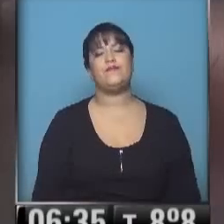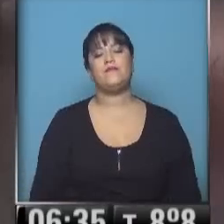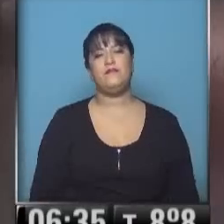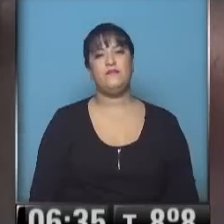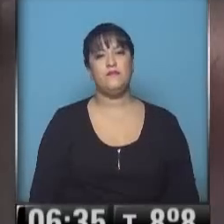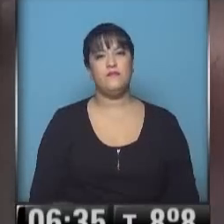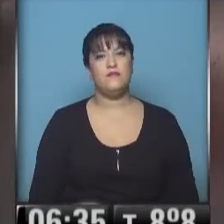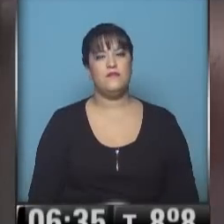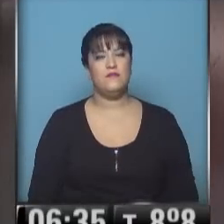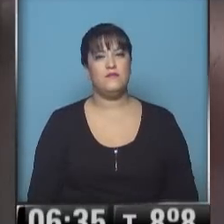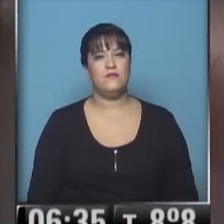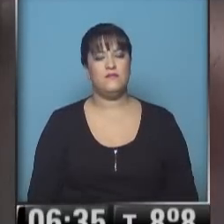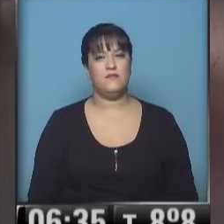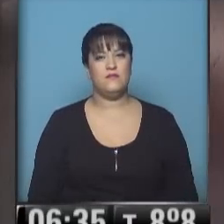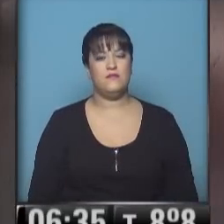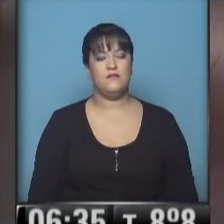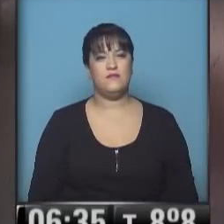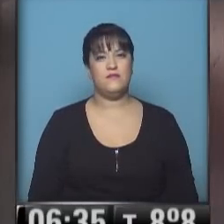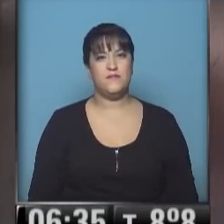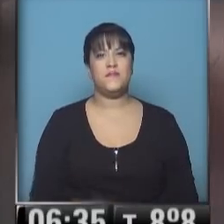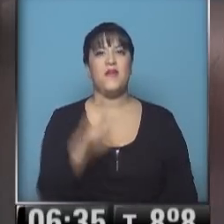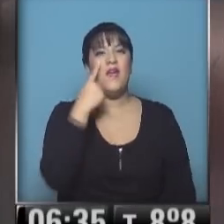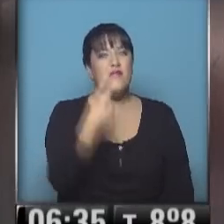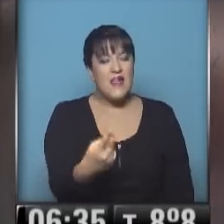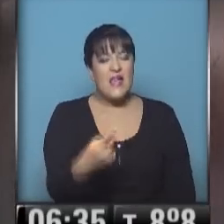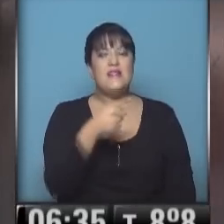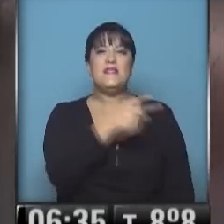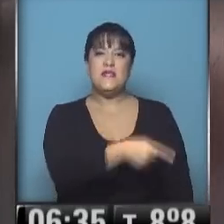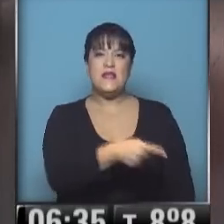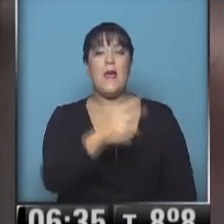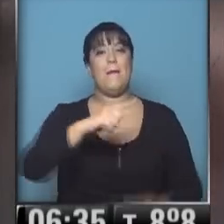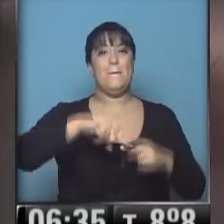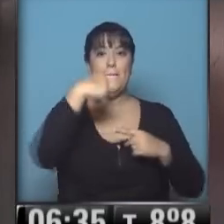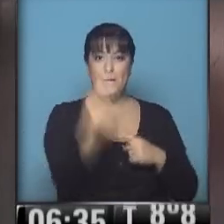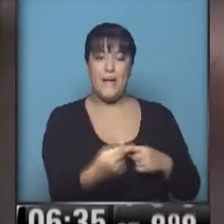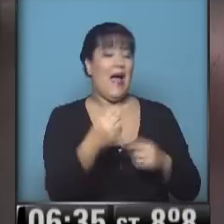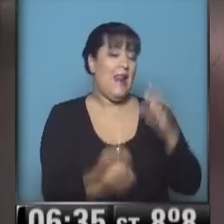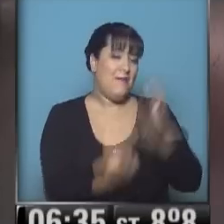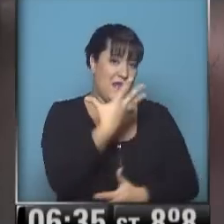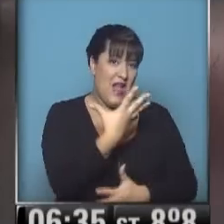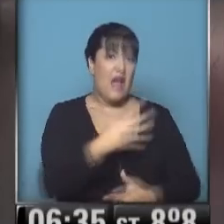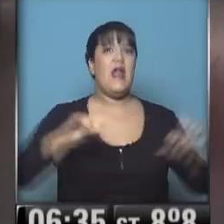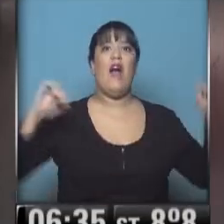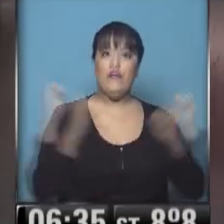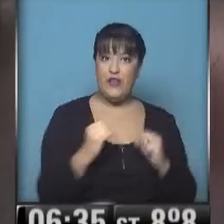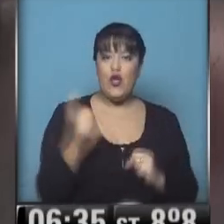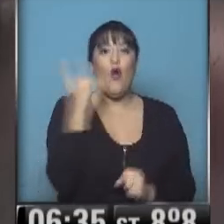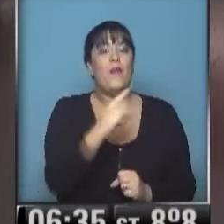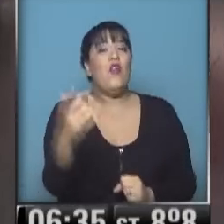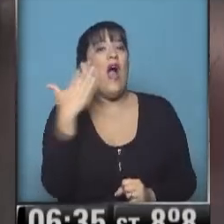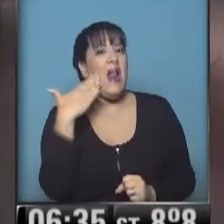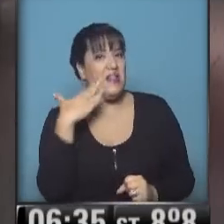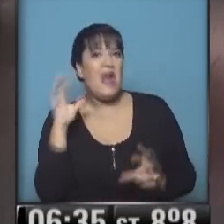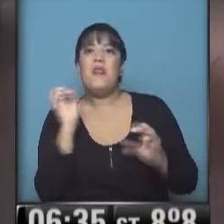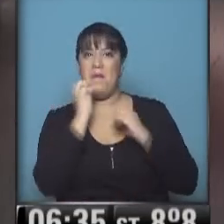para el noreste de la provincia de Buenos Aires. Fíjense que la tendencia es de mañanas frías y tardes frescas. Tanto jueves como